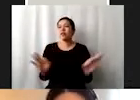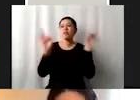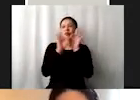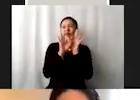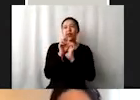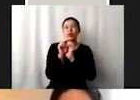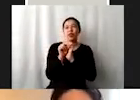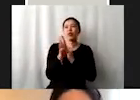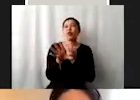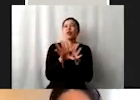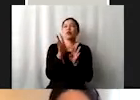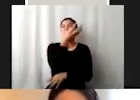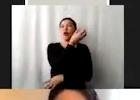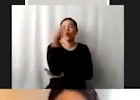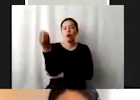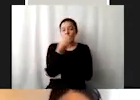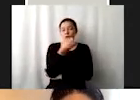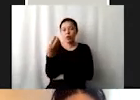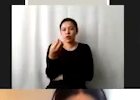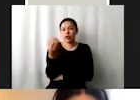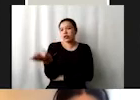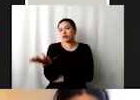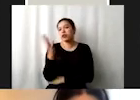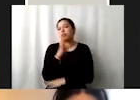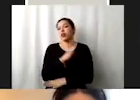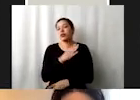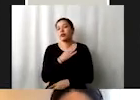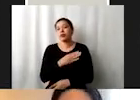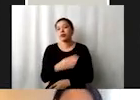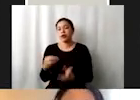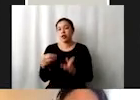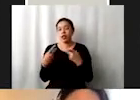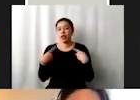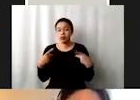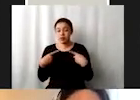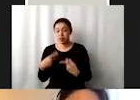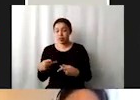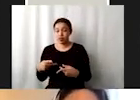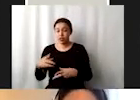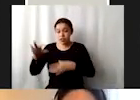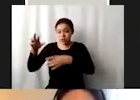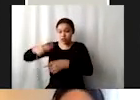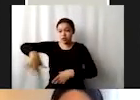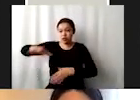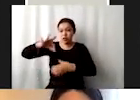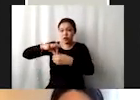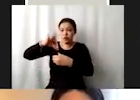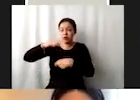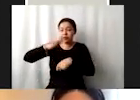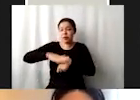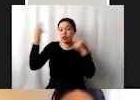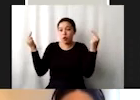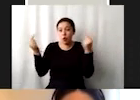orden en el que, pues bueno, las prioridades que la gente votó como las más urgentes para una nueva agenda de desarrollo